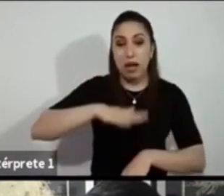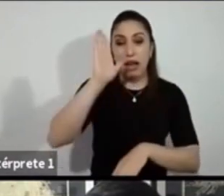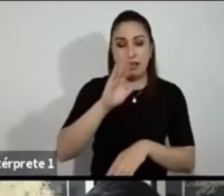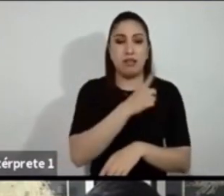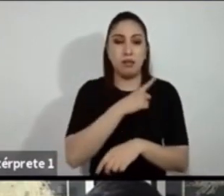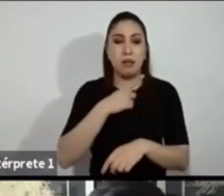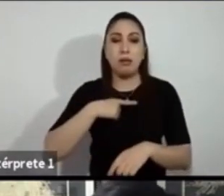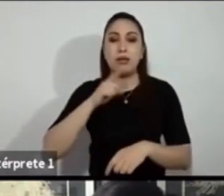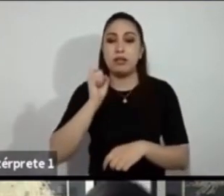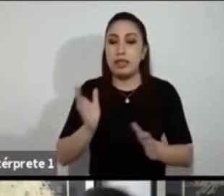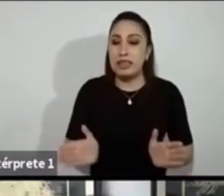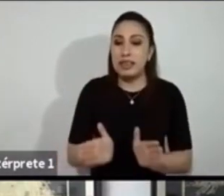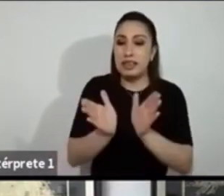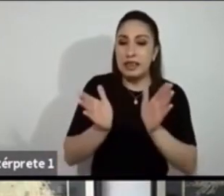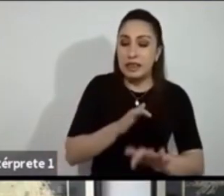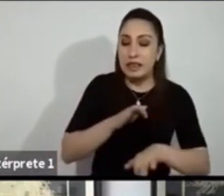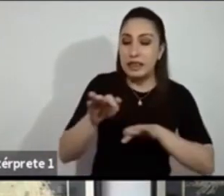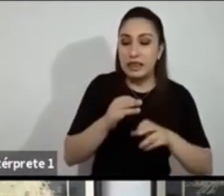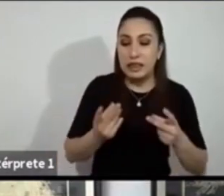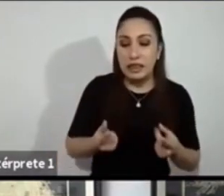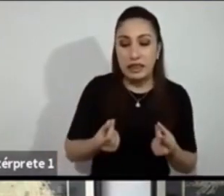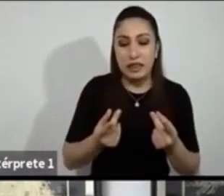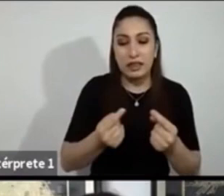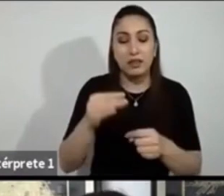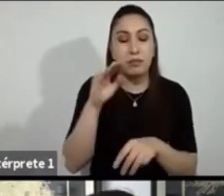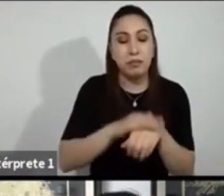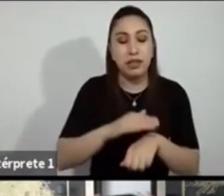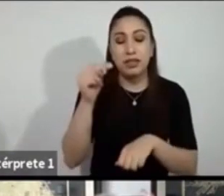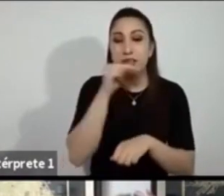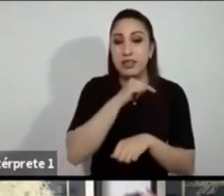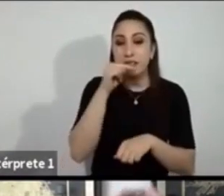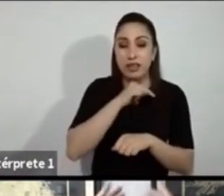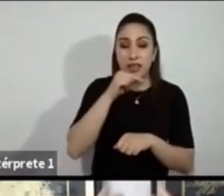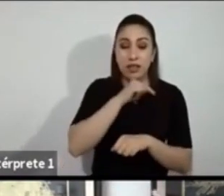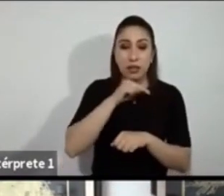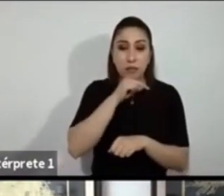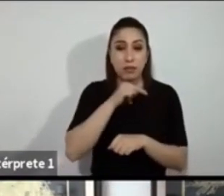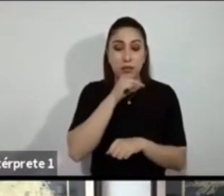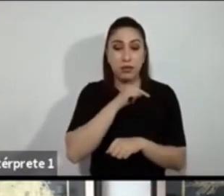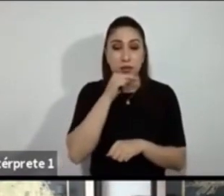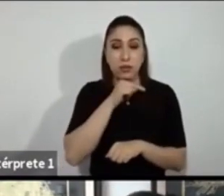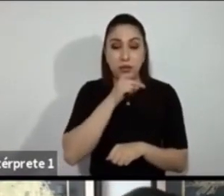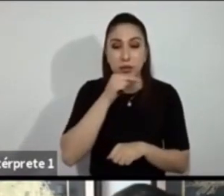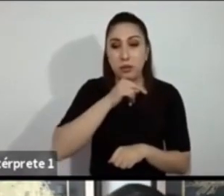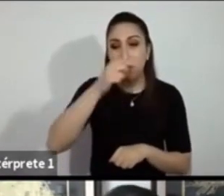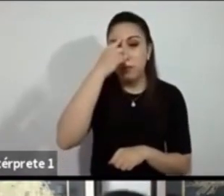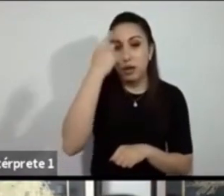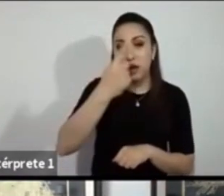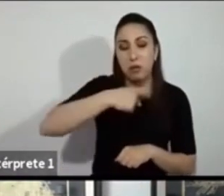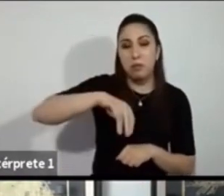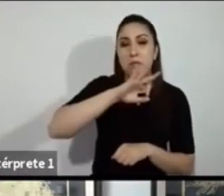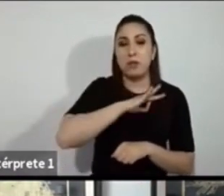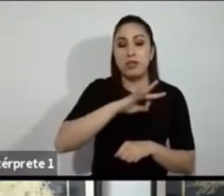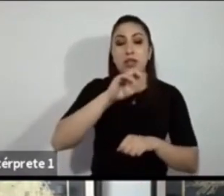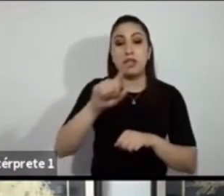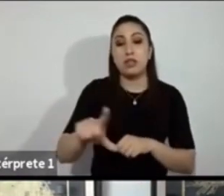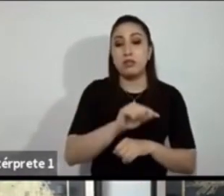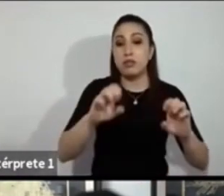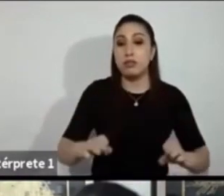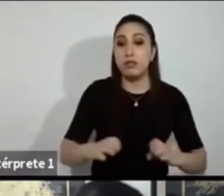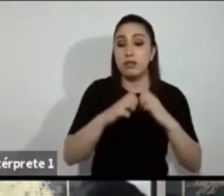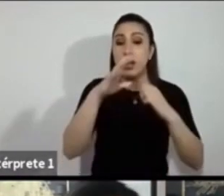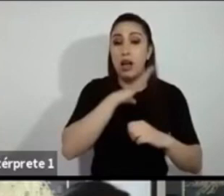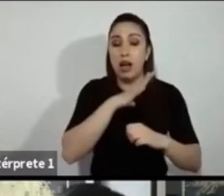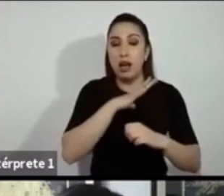dotar de recursos y de fortalezas para poder mitigar los riesgos, sobre todo en una zona tan